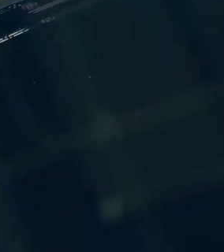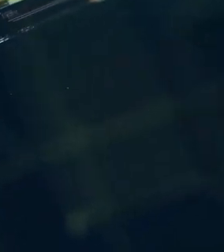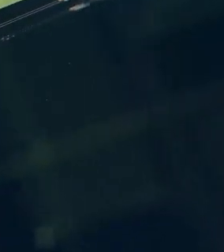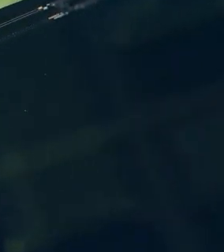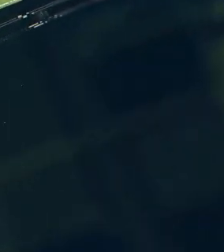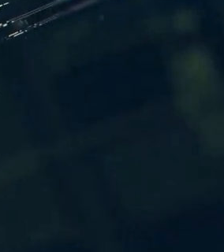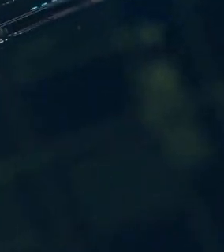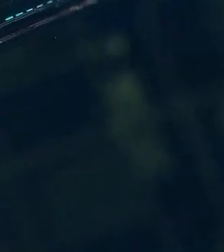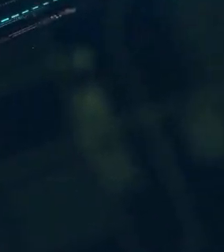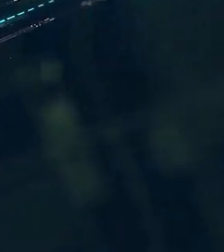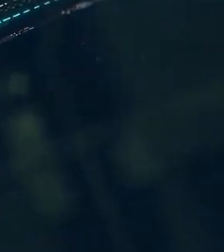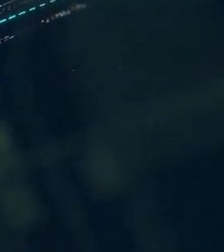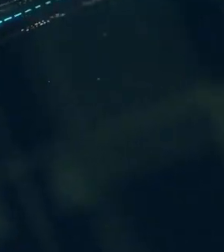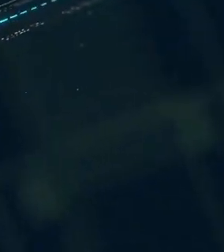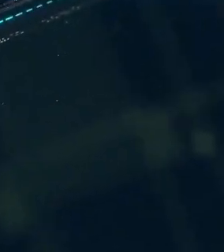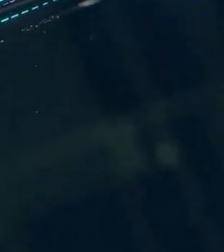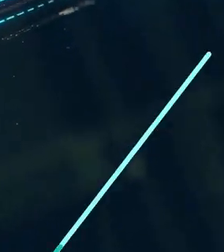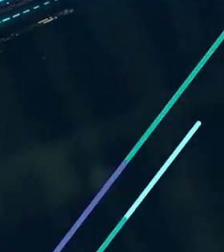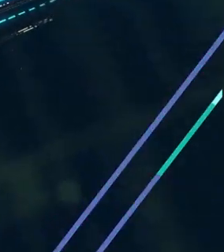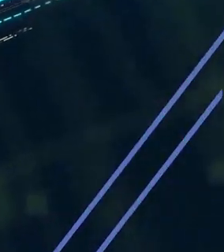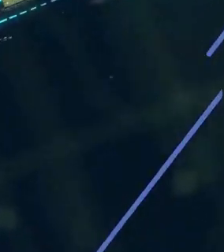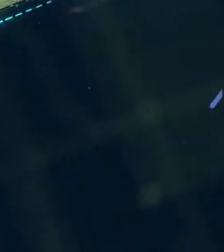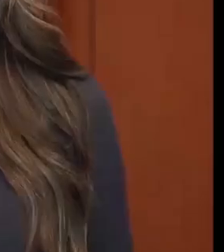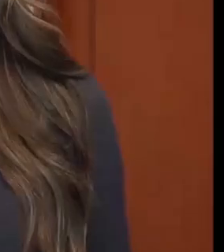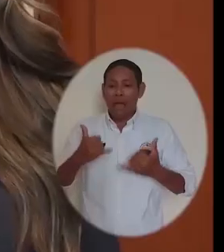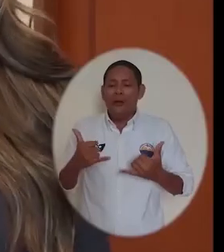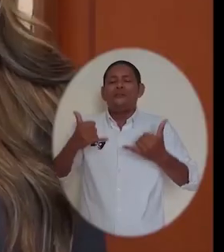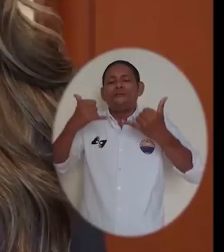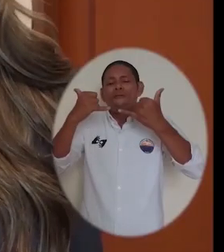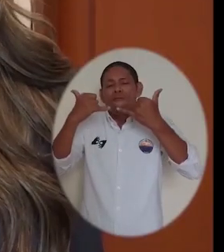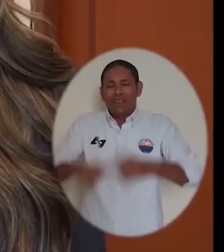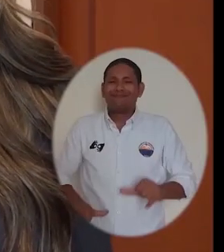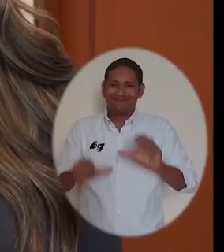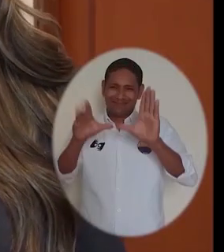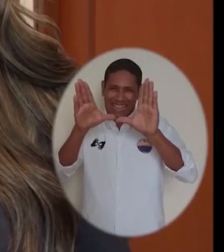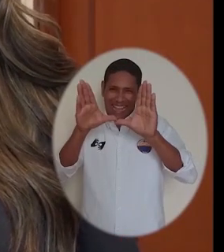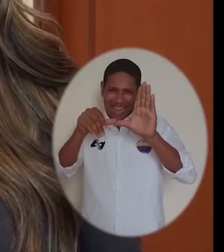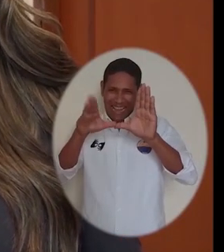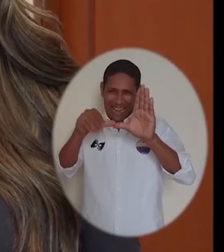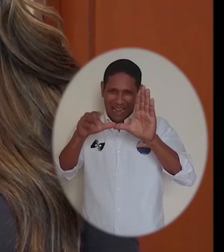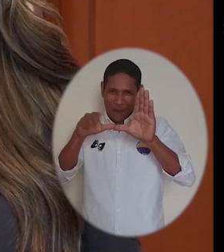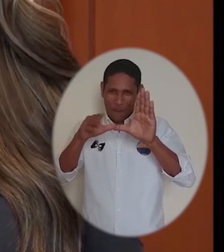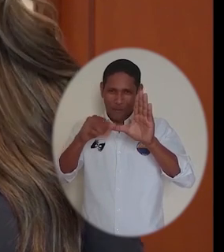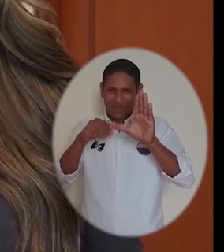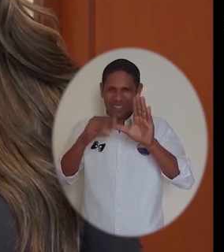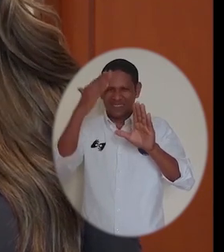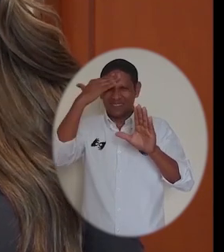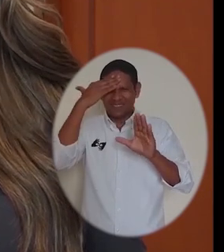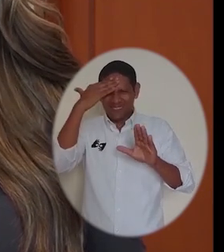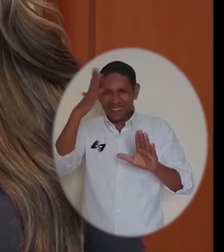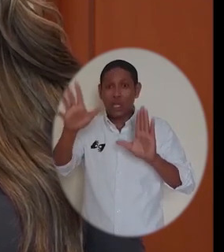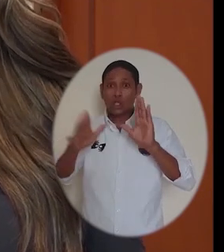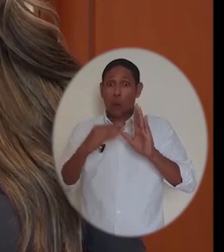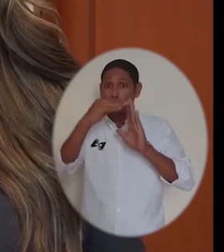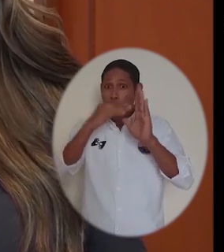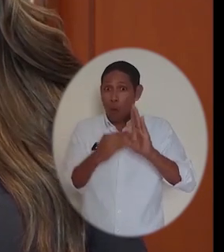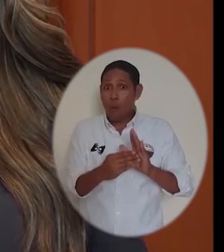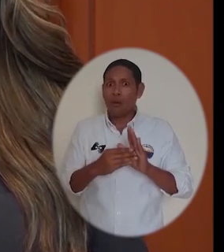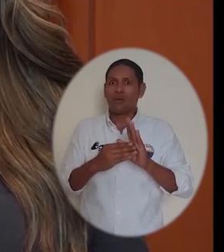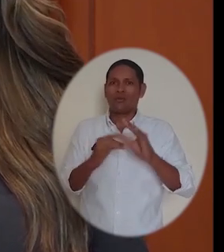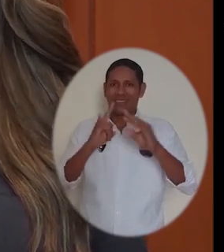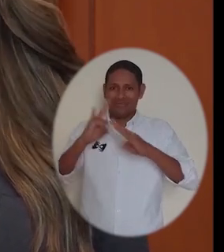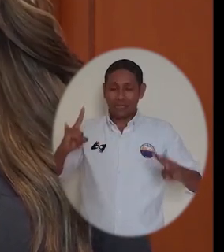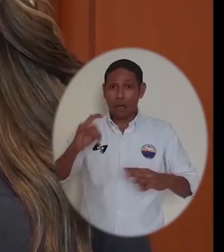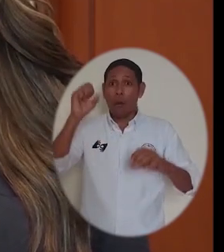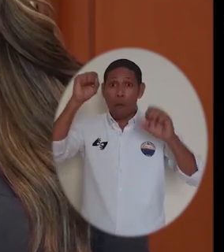Universidad del Magdalena Hemos llegado al final del Campus TV programa institucional de la Universidad del